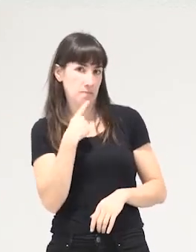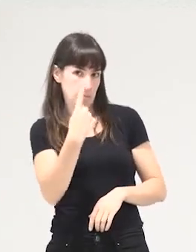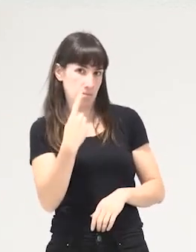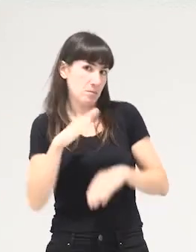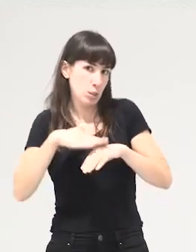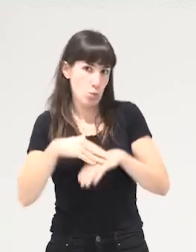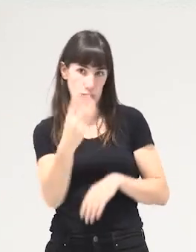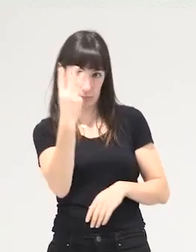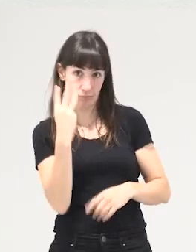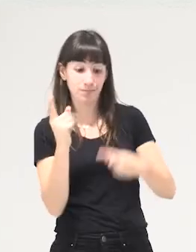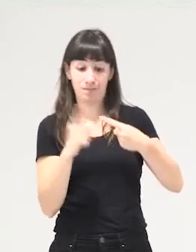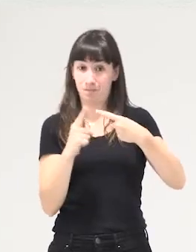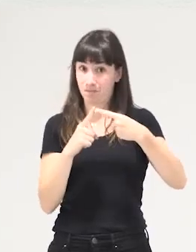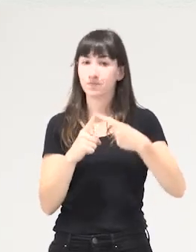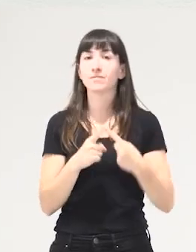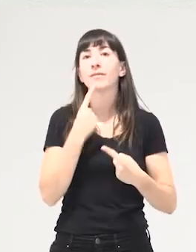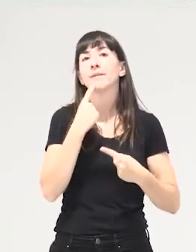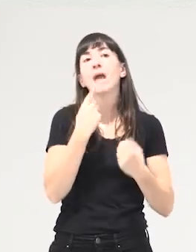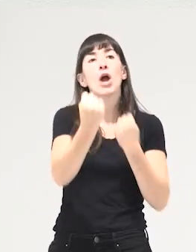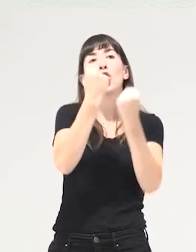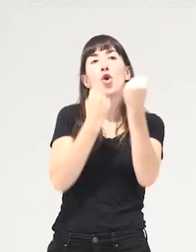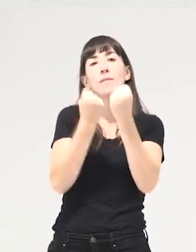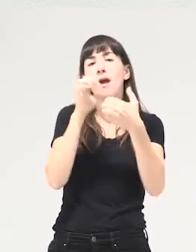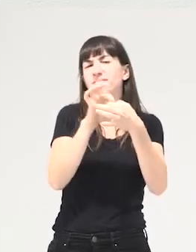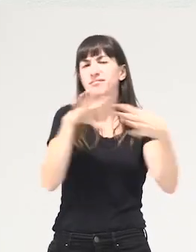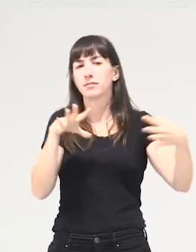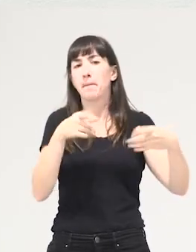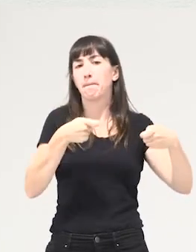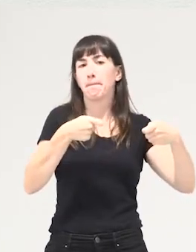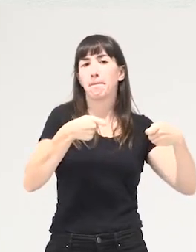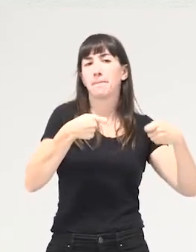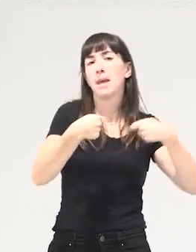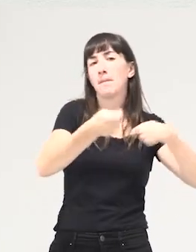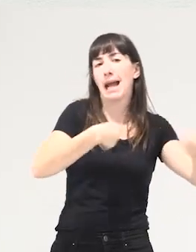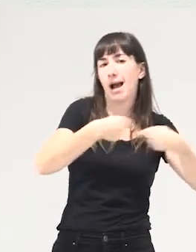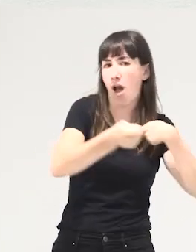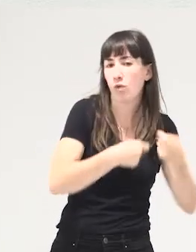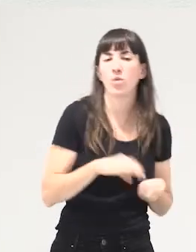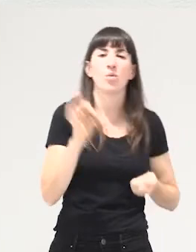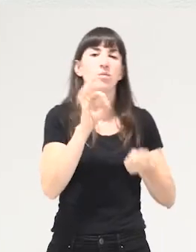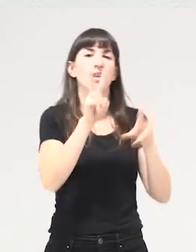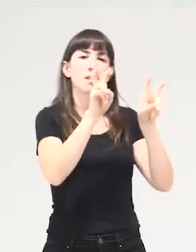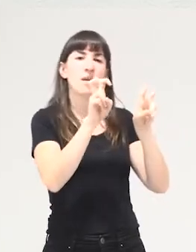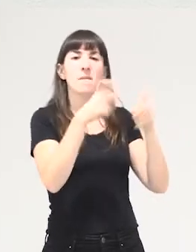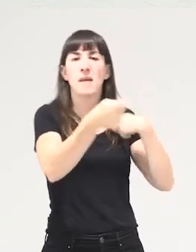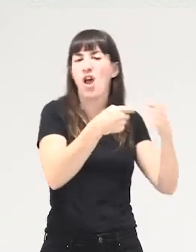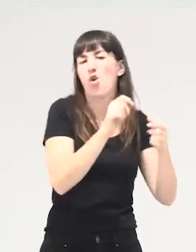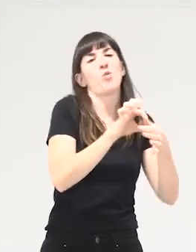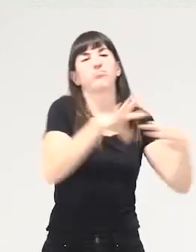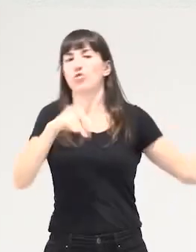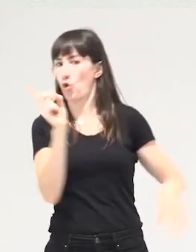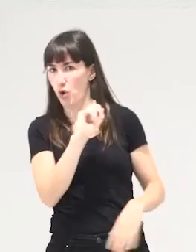un lado de tanto decir que economía no son los mercados o no son solo los mercados sino todos los procesos que sostienen la vida que